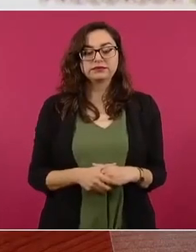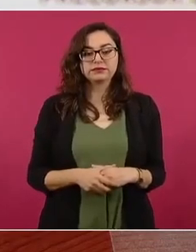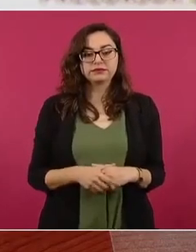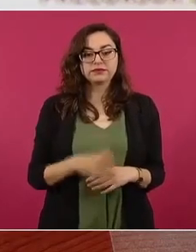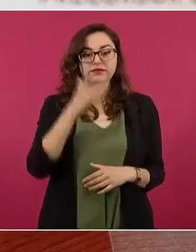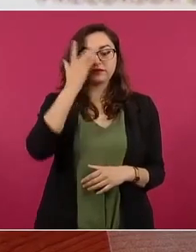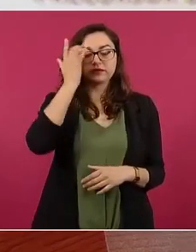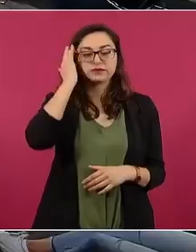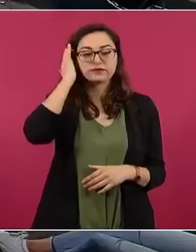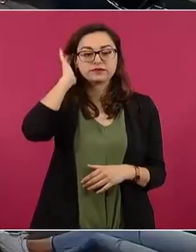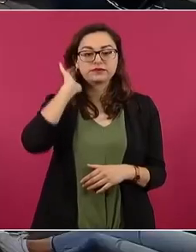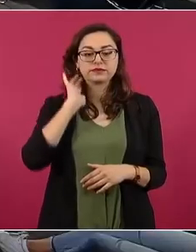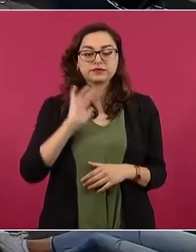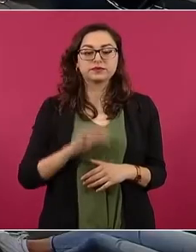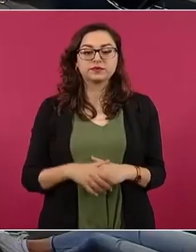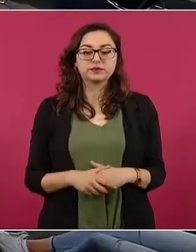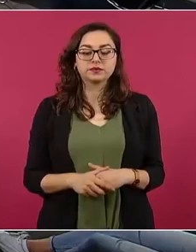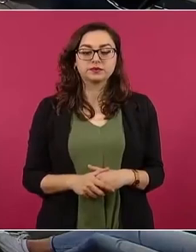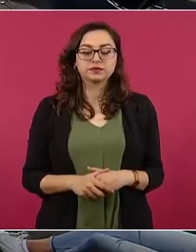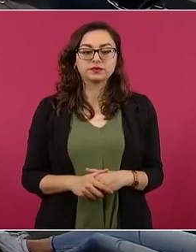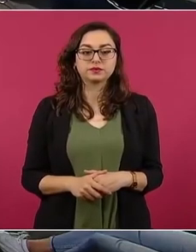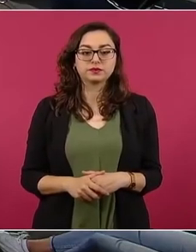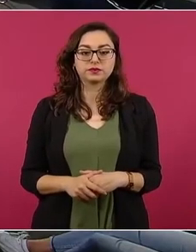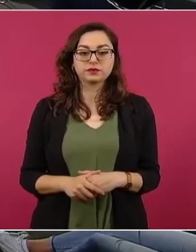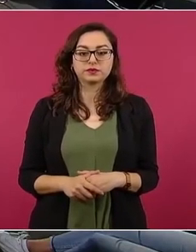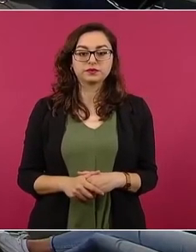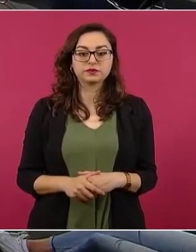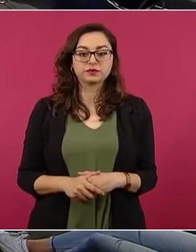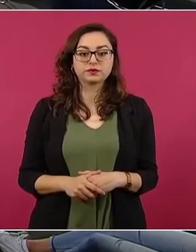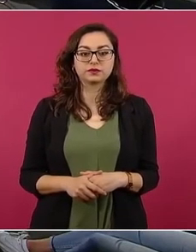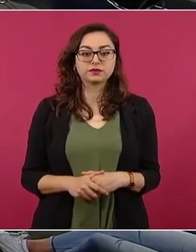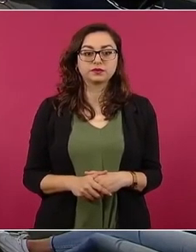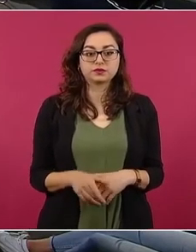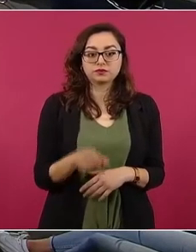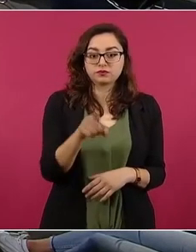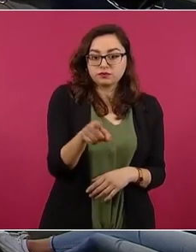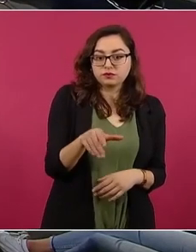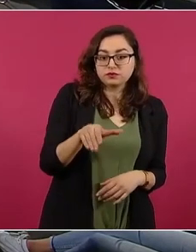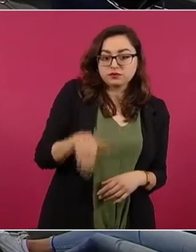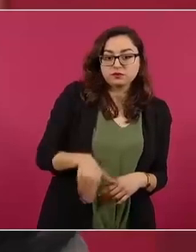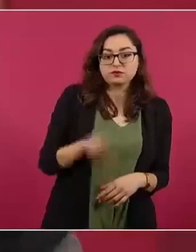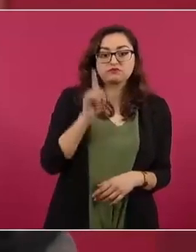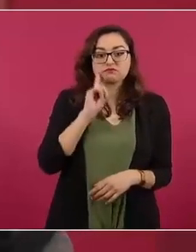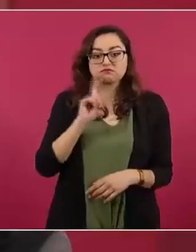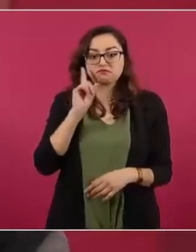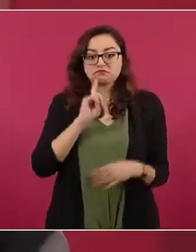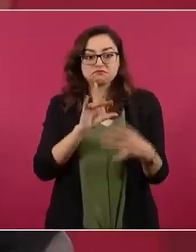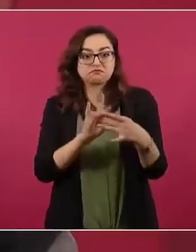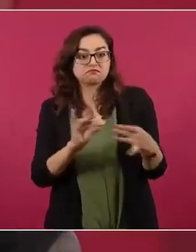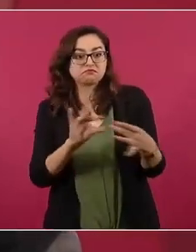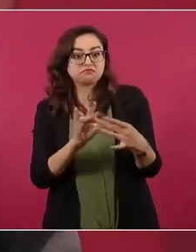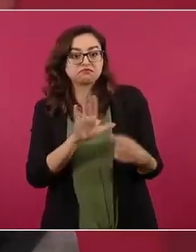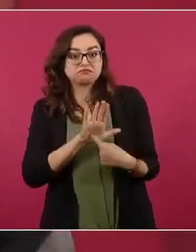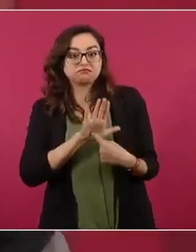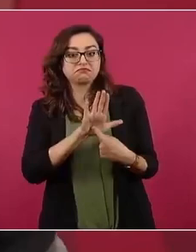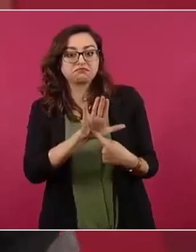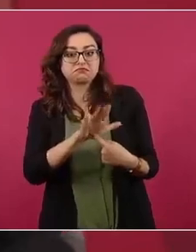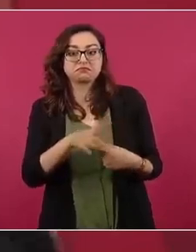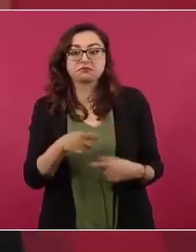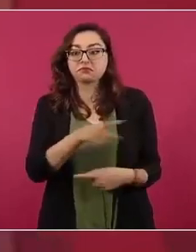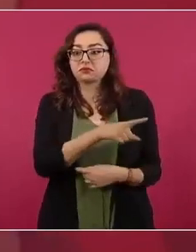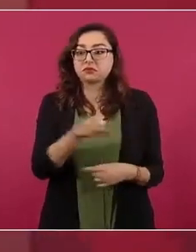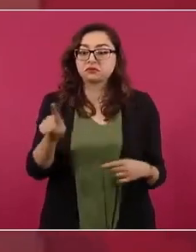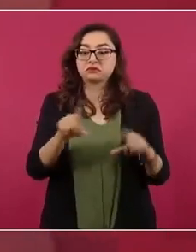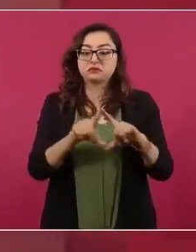Y lo que opina la señora a que hiciste referencia, de que los mexicanos son